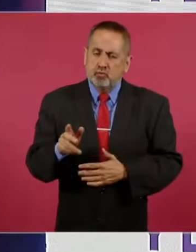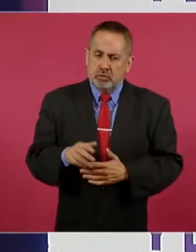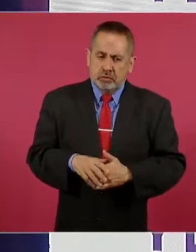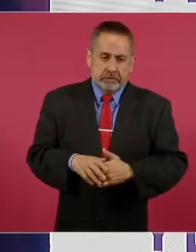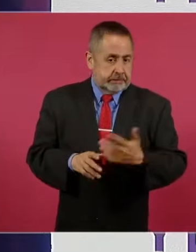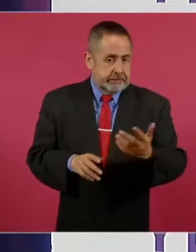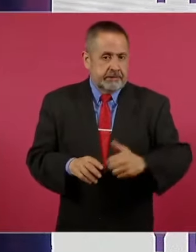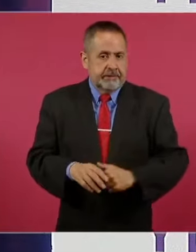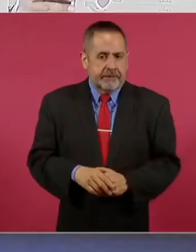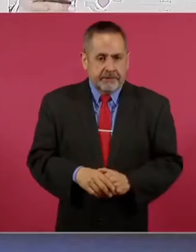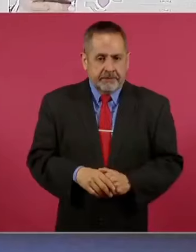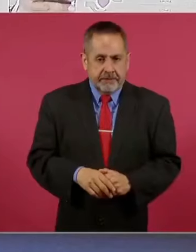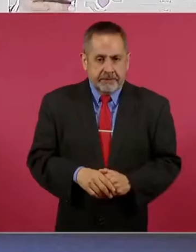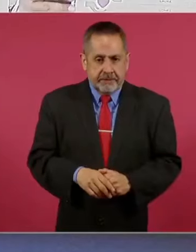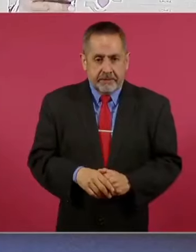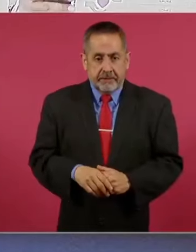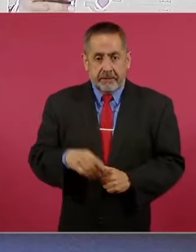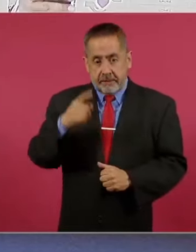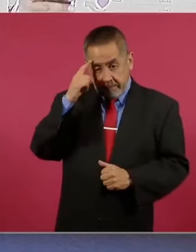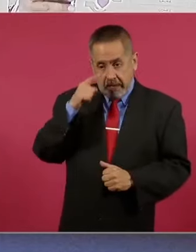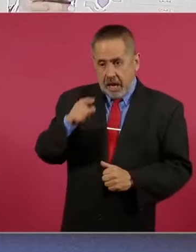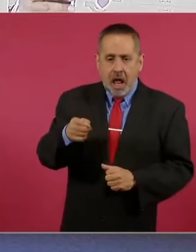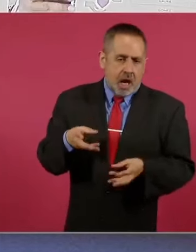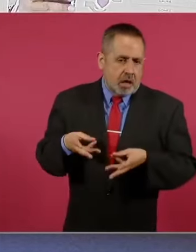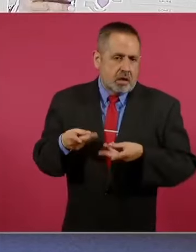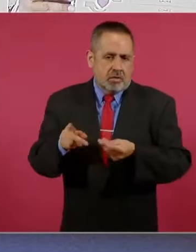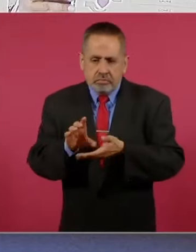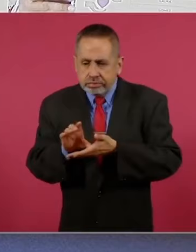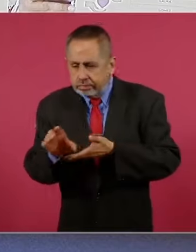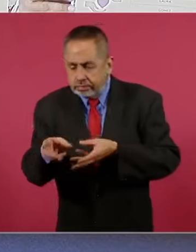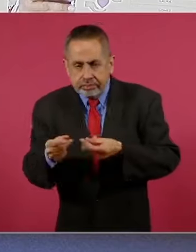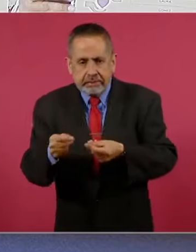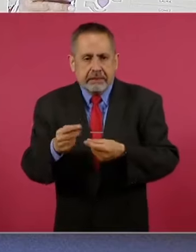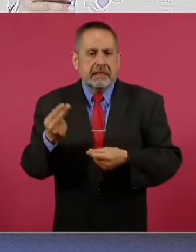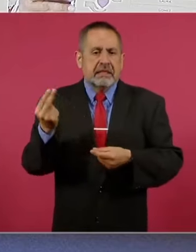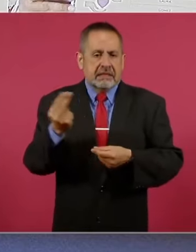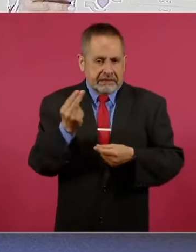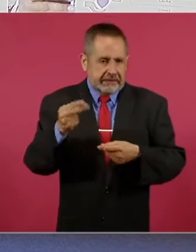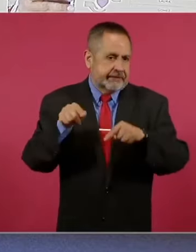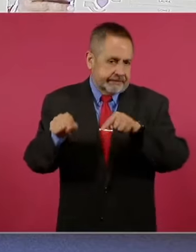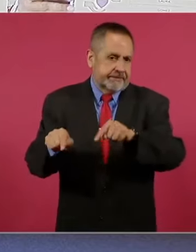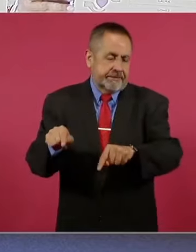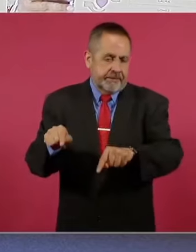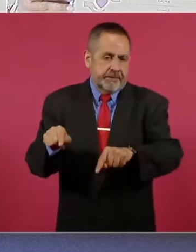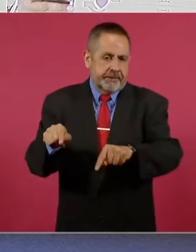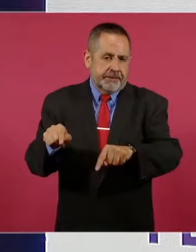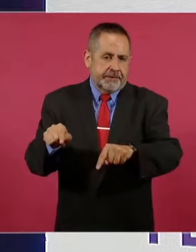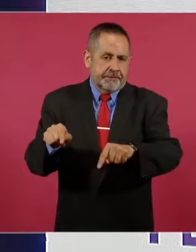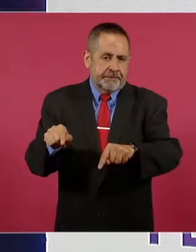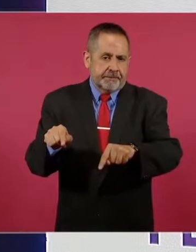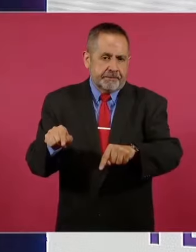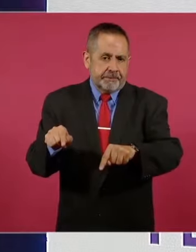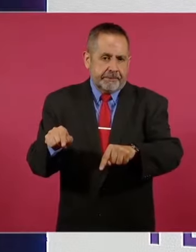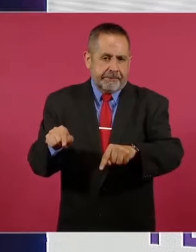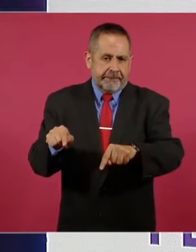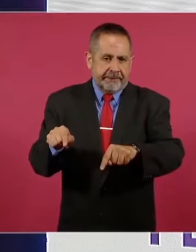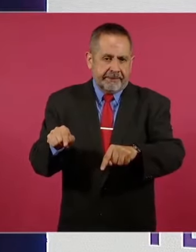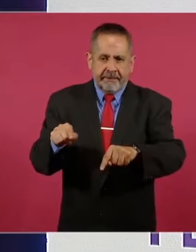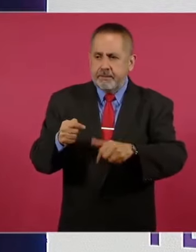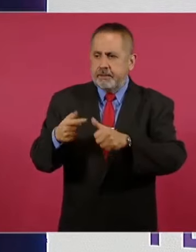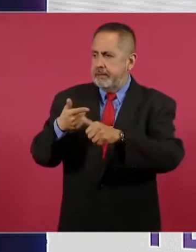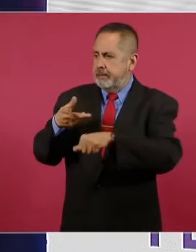para ejercer este recurso se requiere la